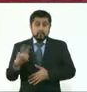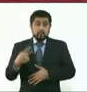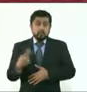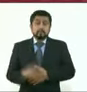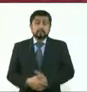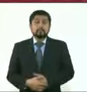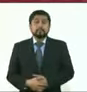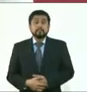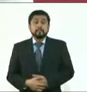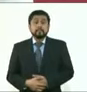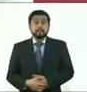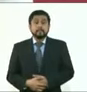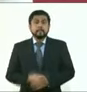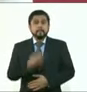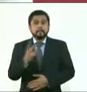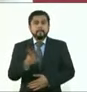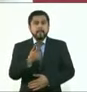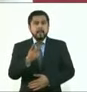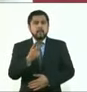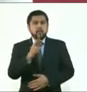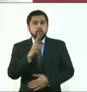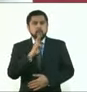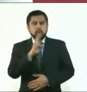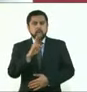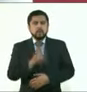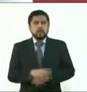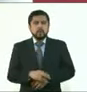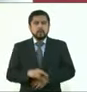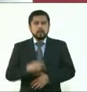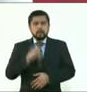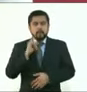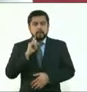Preguntas y respuestas con Juan Raimundo Hernández, del diario Basta.